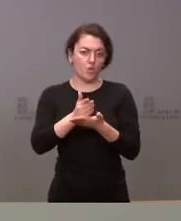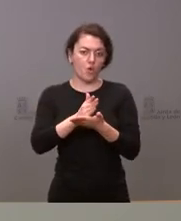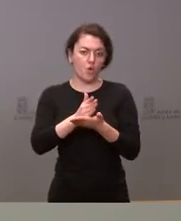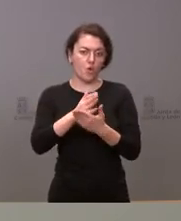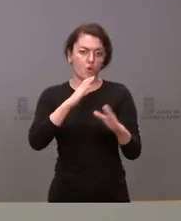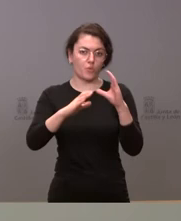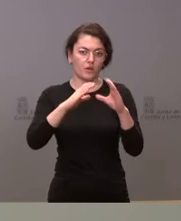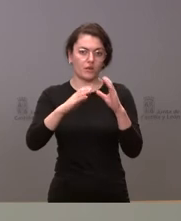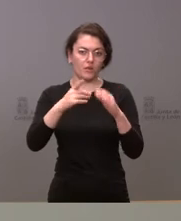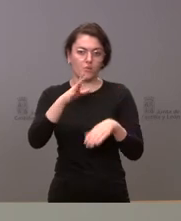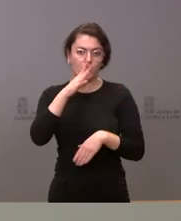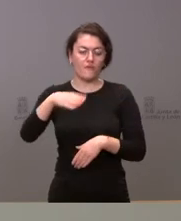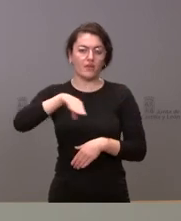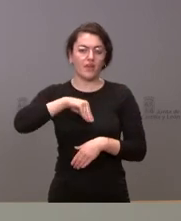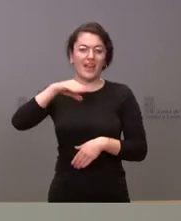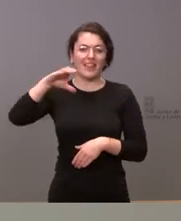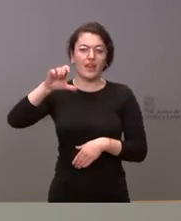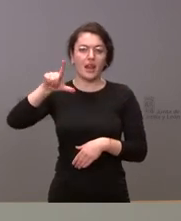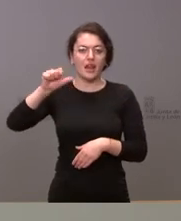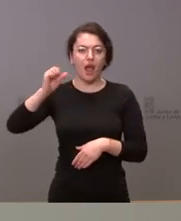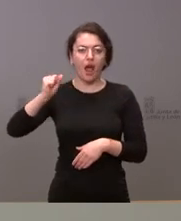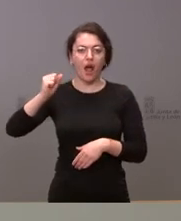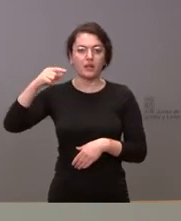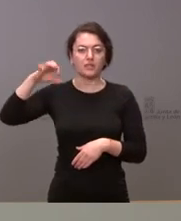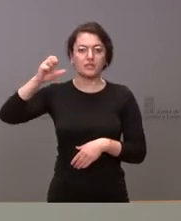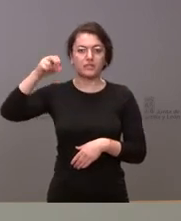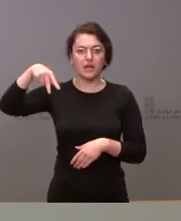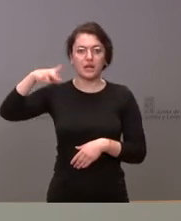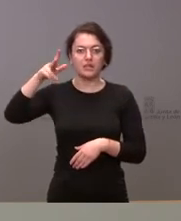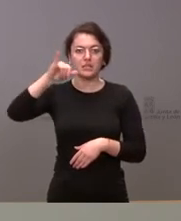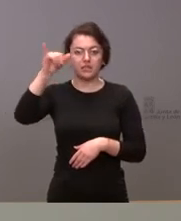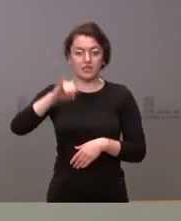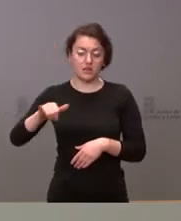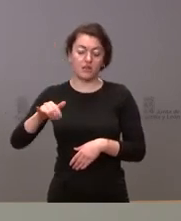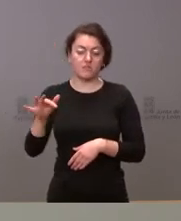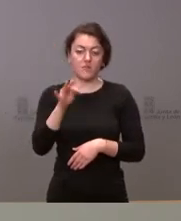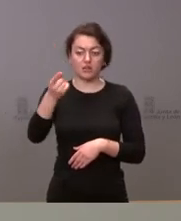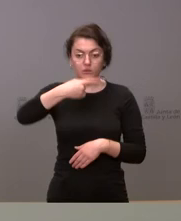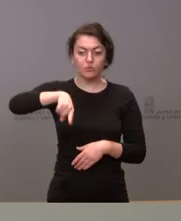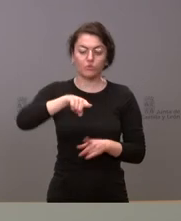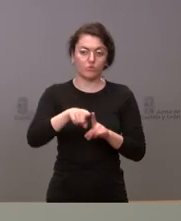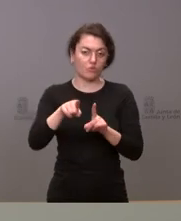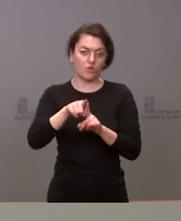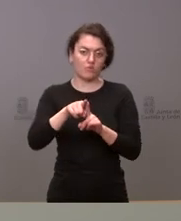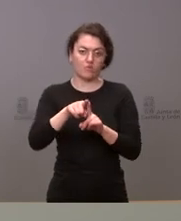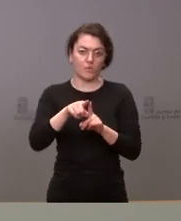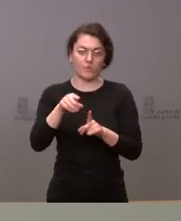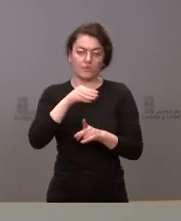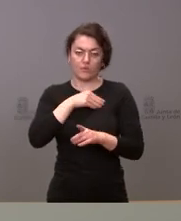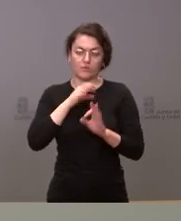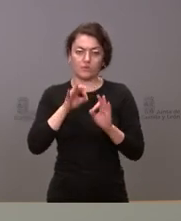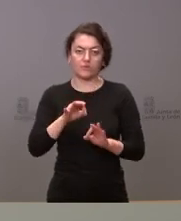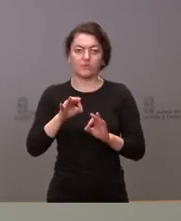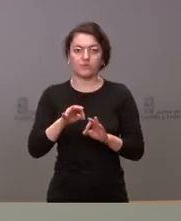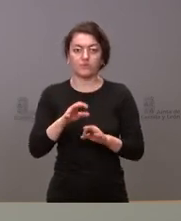Celia Sánchez y a través suyo de todos los medios de comunicación que nos unimos a su dolor en la labor periodística que